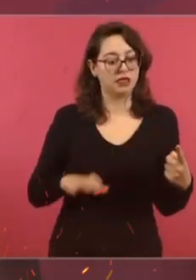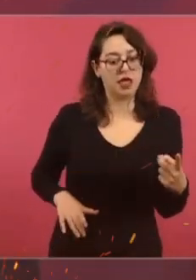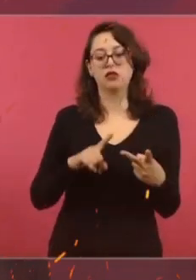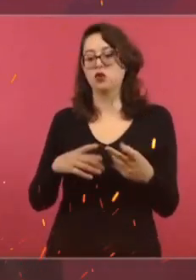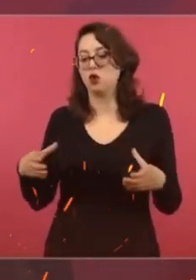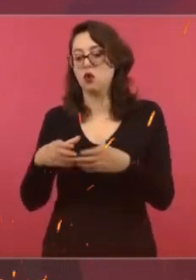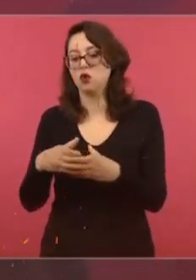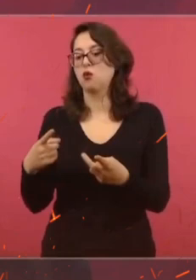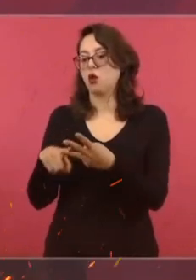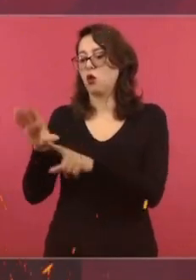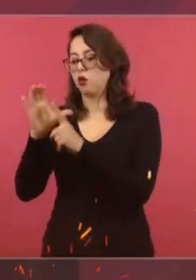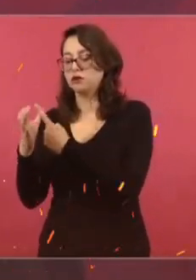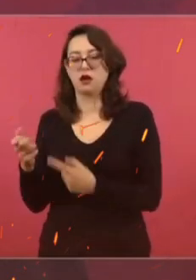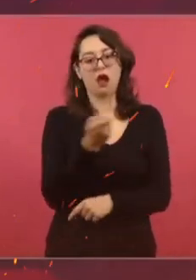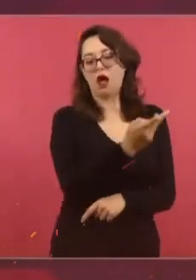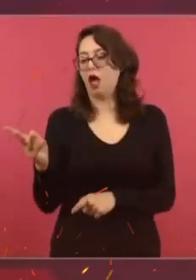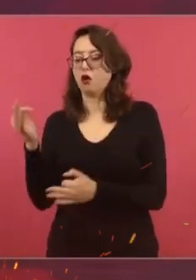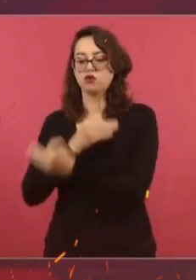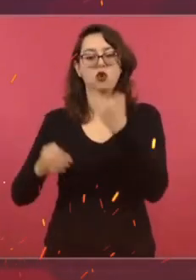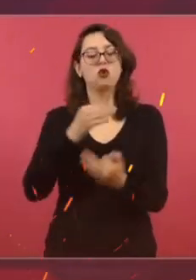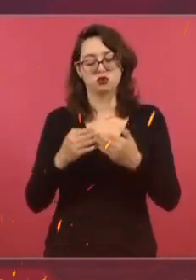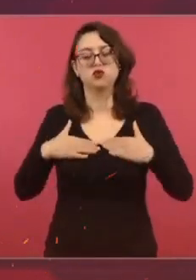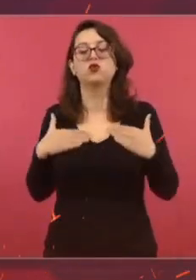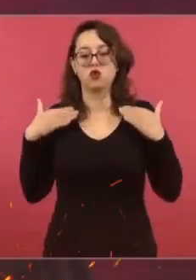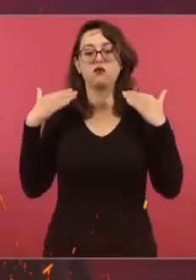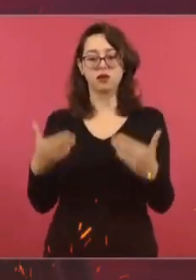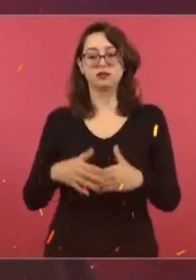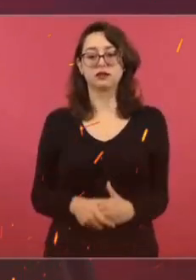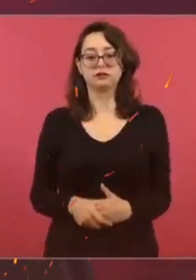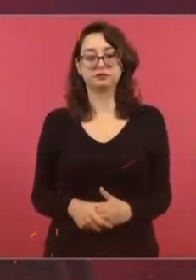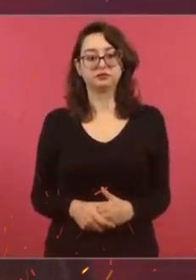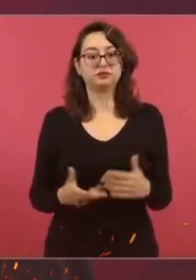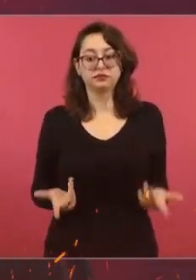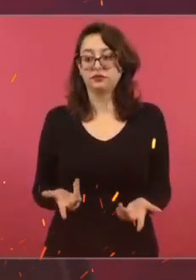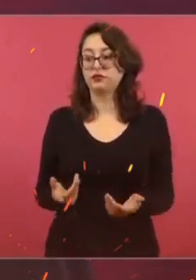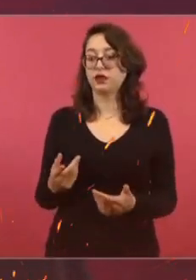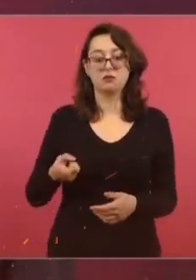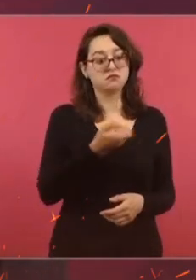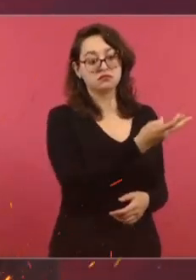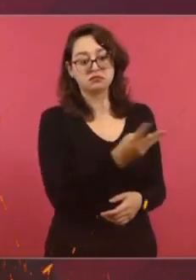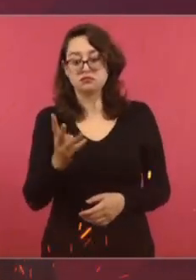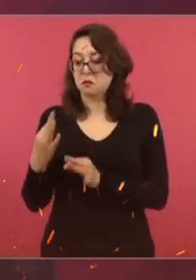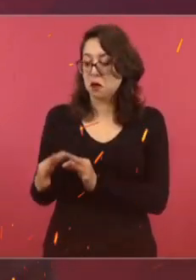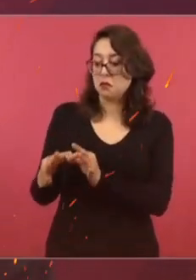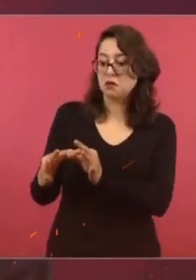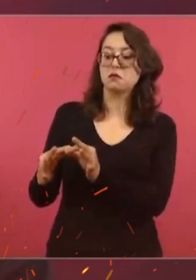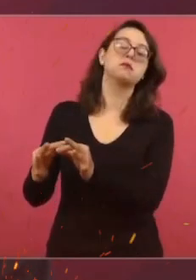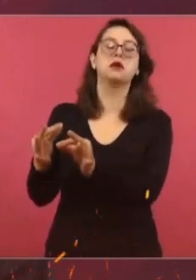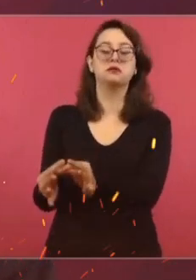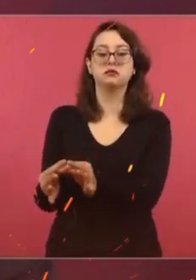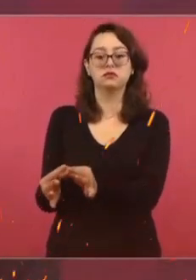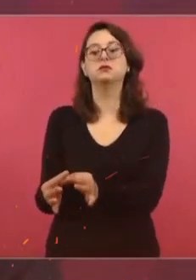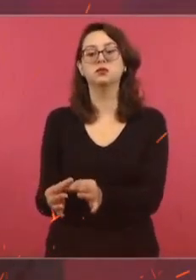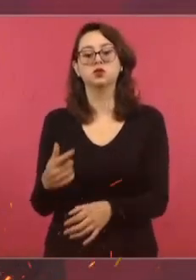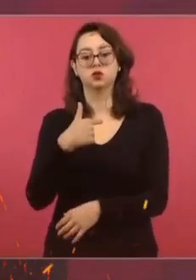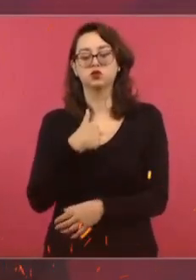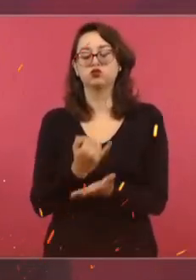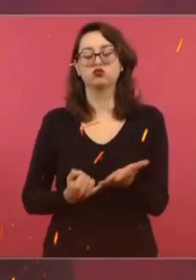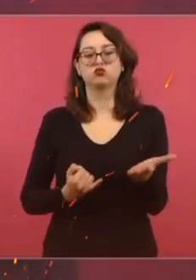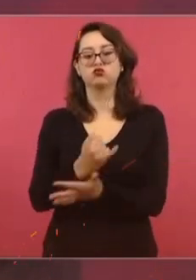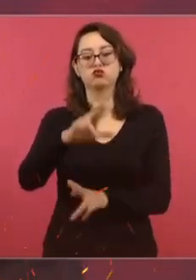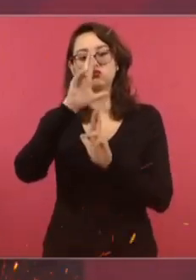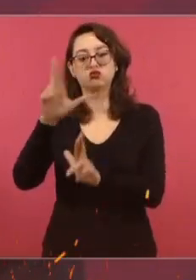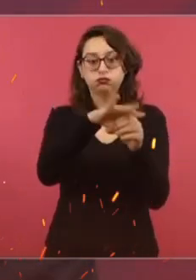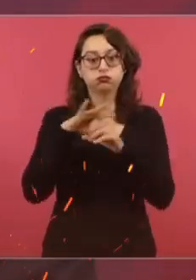y de candidatura. Les tengo plena confianza y yo voy a respetar la decisión que tome